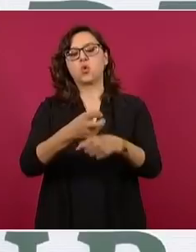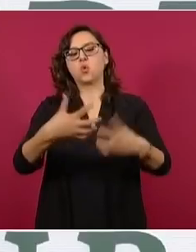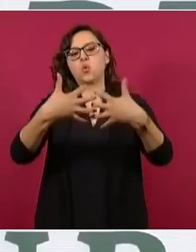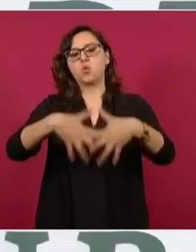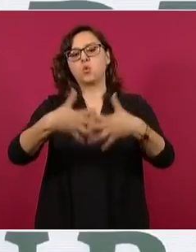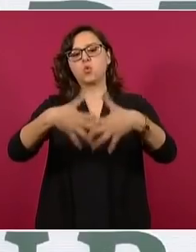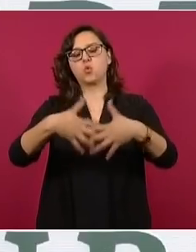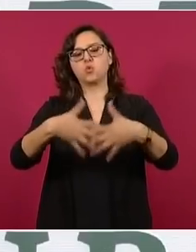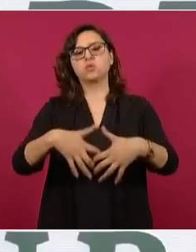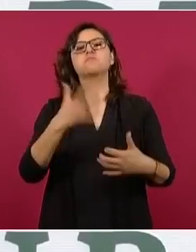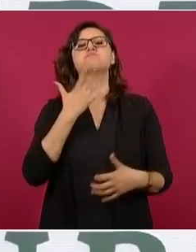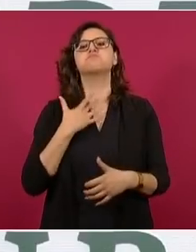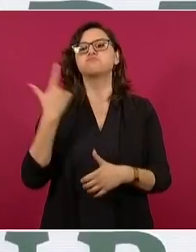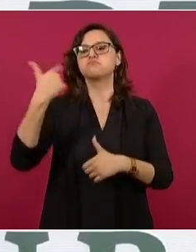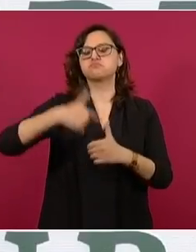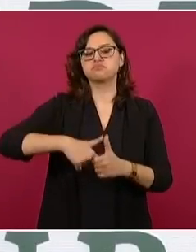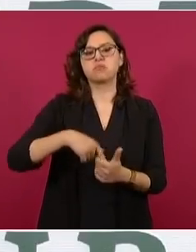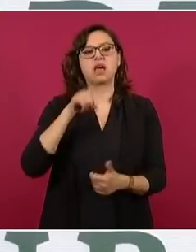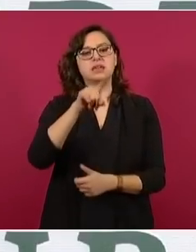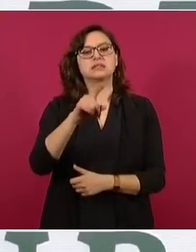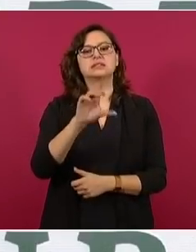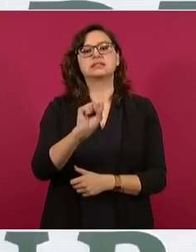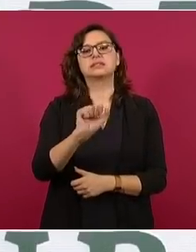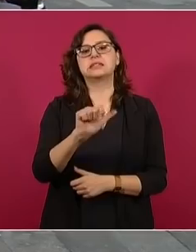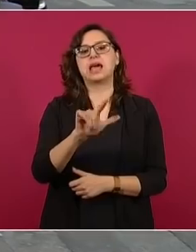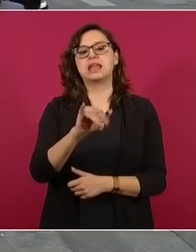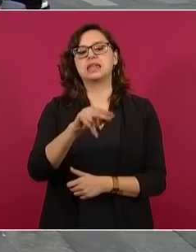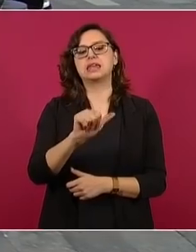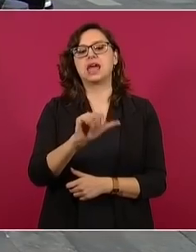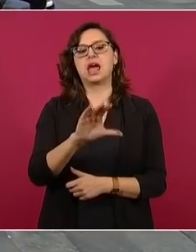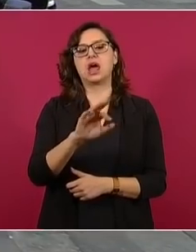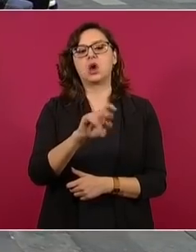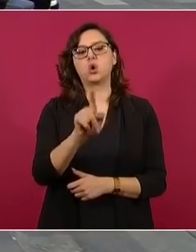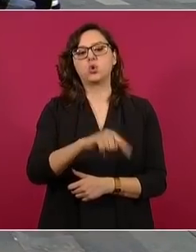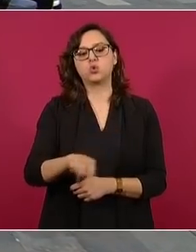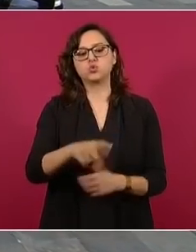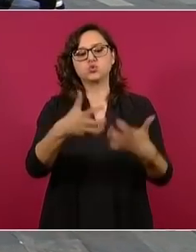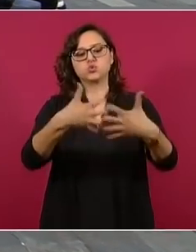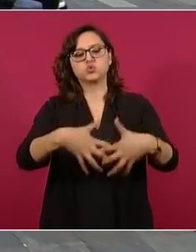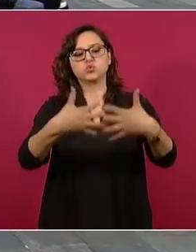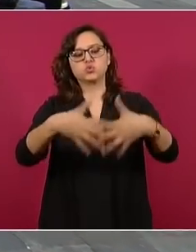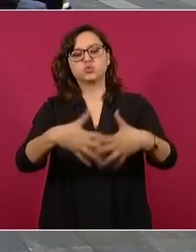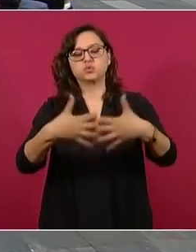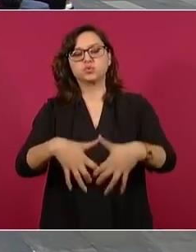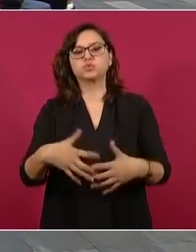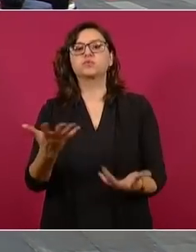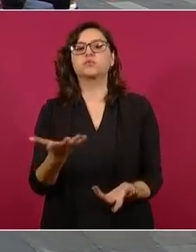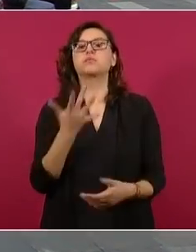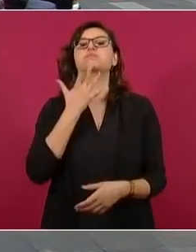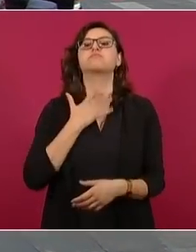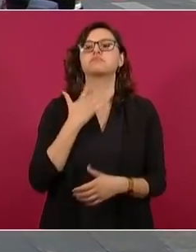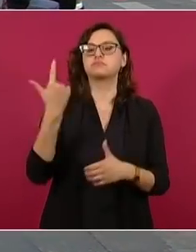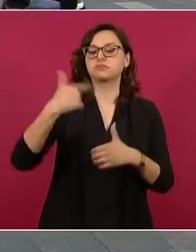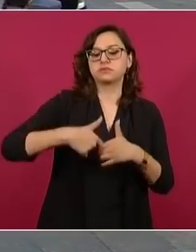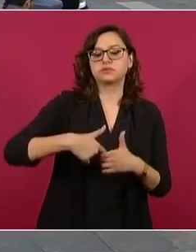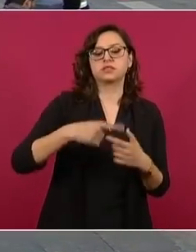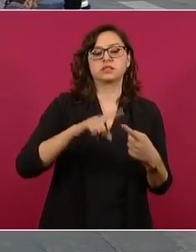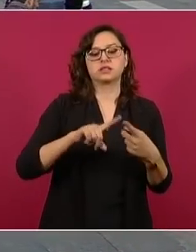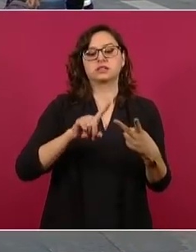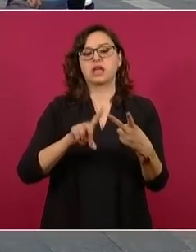Salina Cruz, con lo cual prácticamente sólo produciremos gasolinas y diésel y no